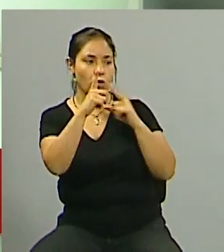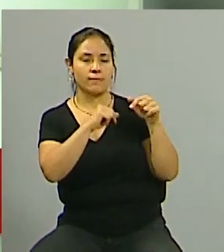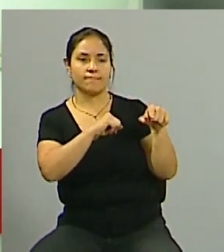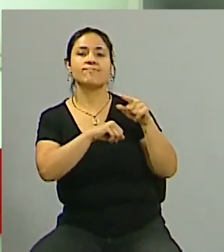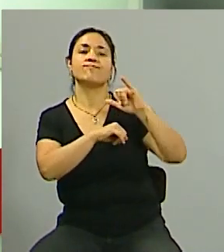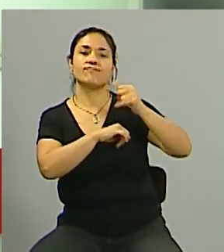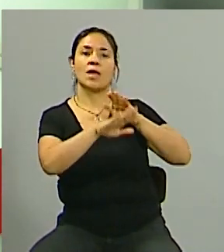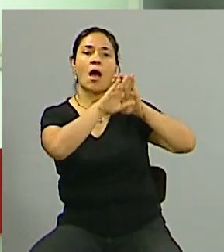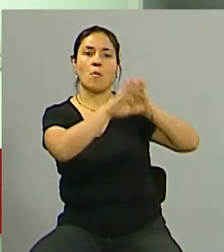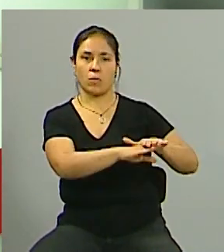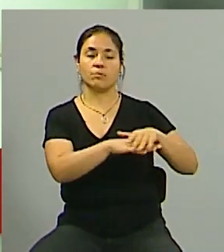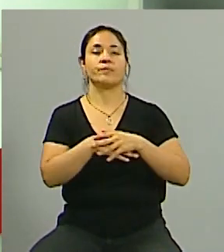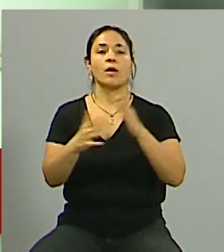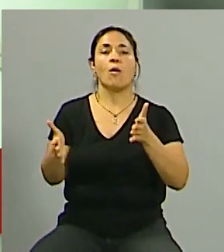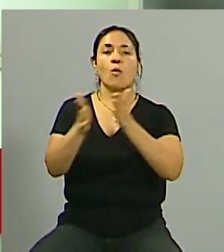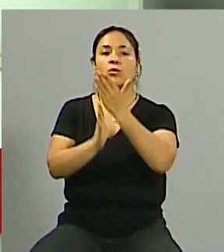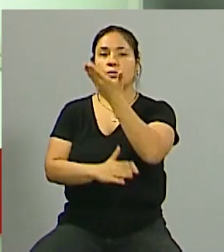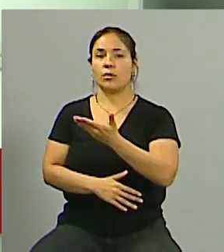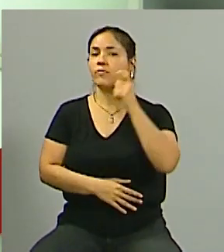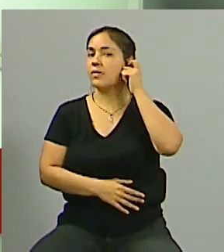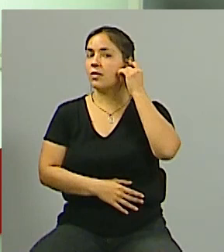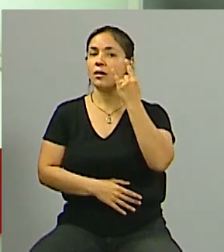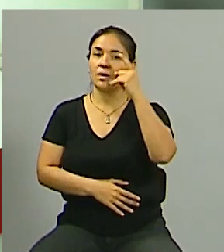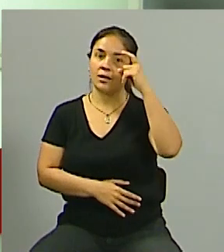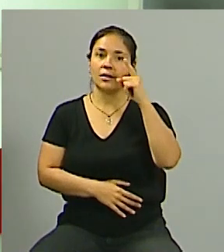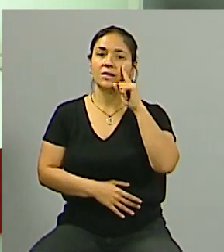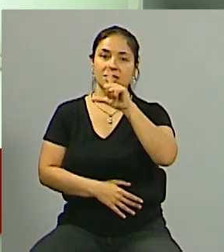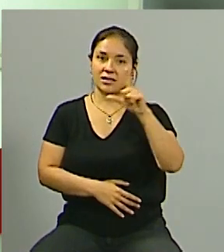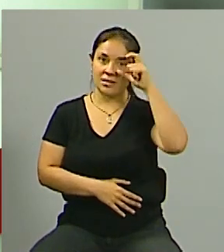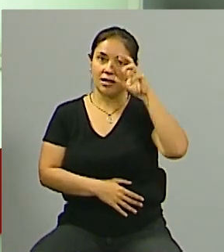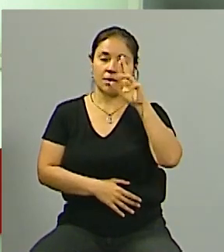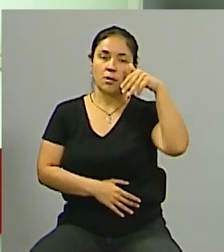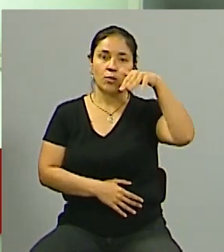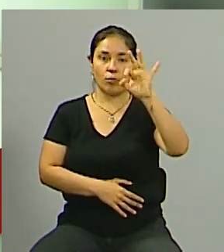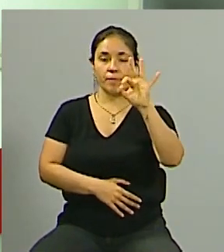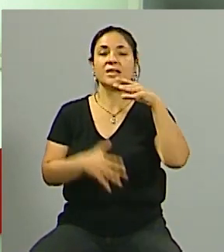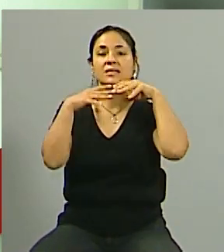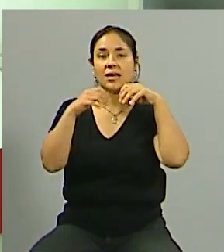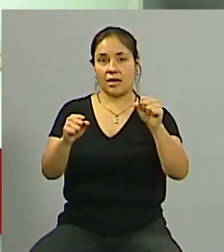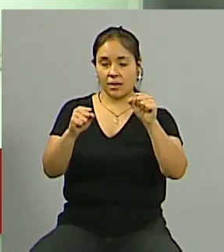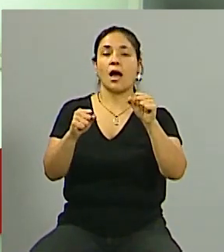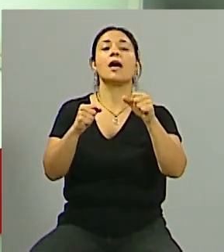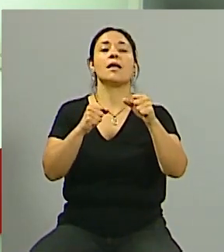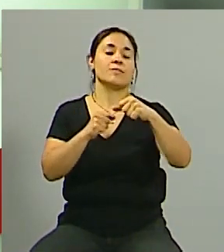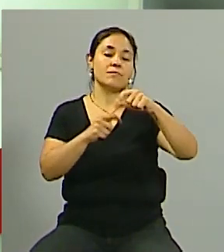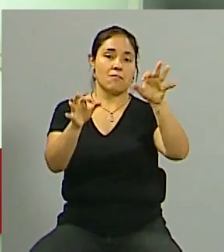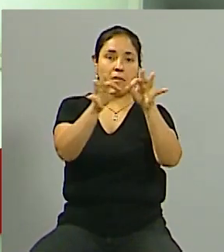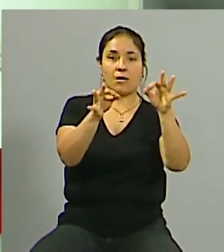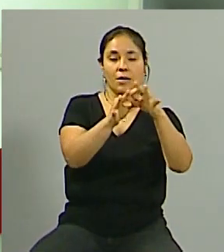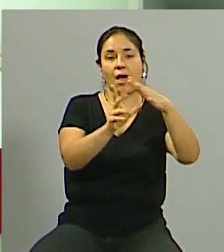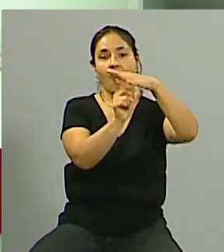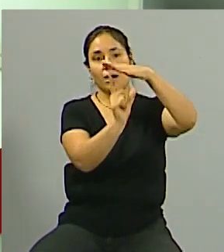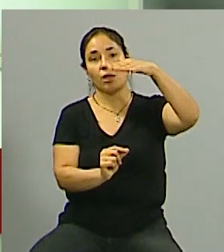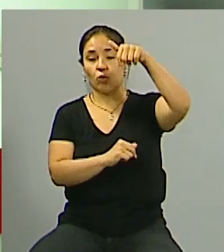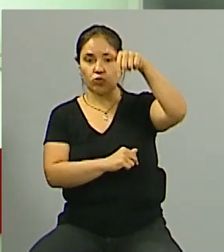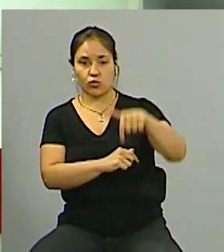este tema, lo vamos a profundizar con Guillermo Carmona que es secretario de Malvinas, Antártida y Atlántico Sur en Cancillería Argentina. Él tiene